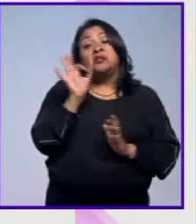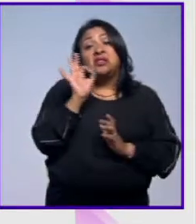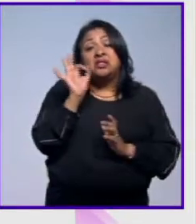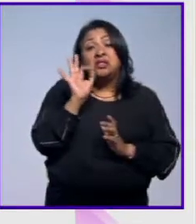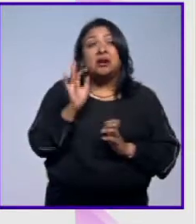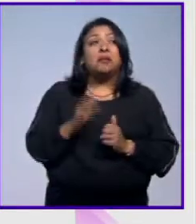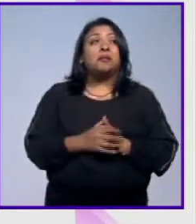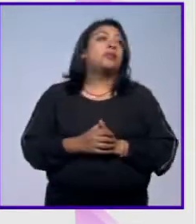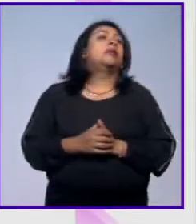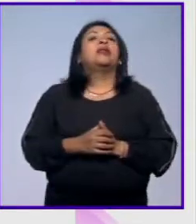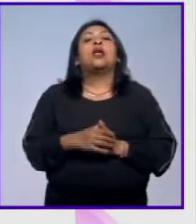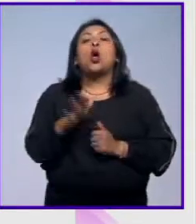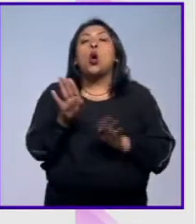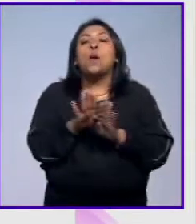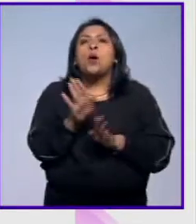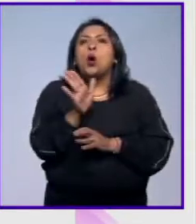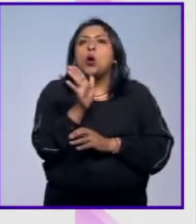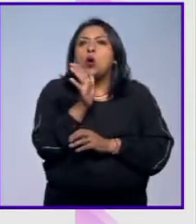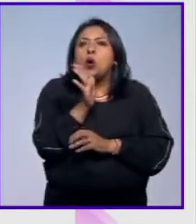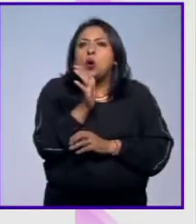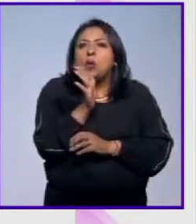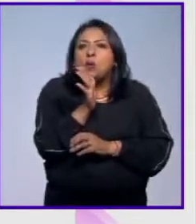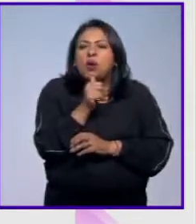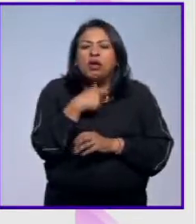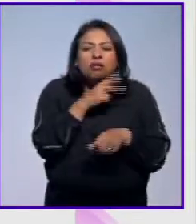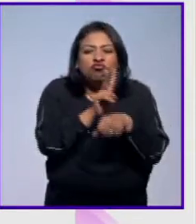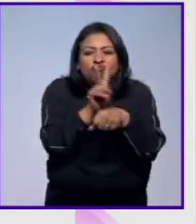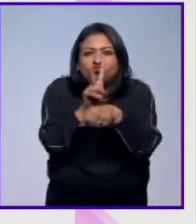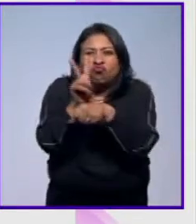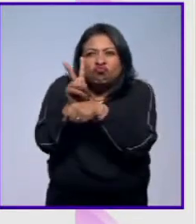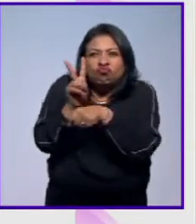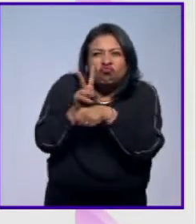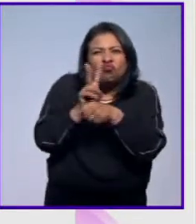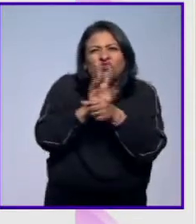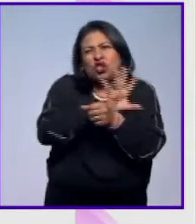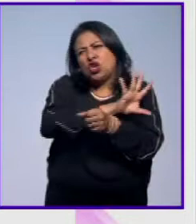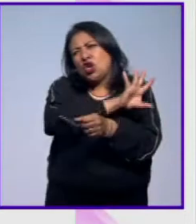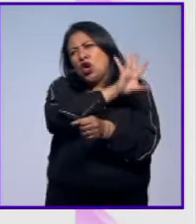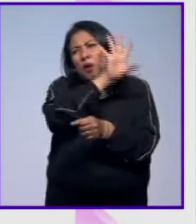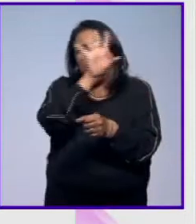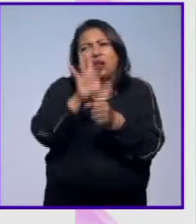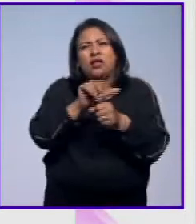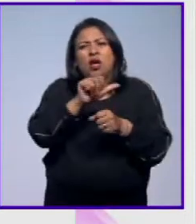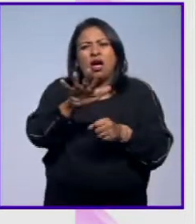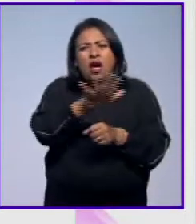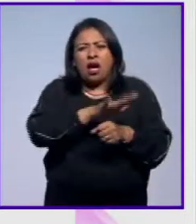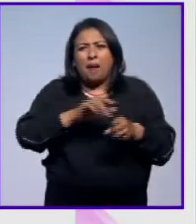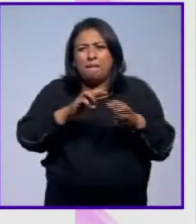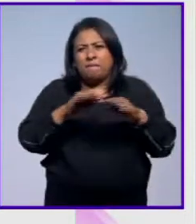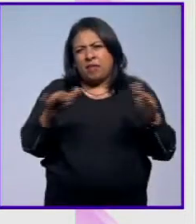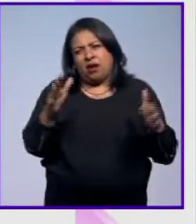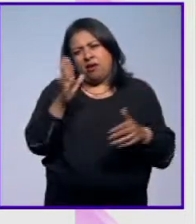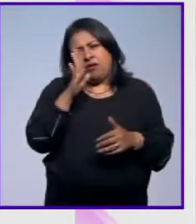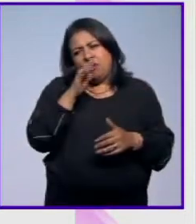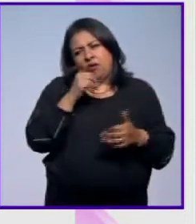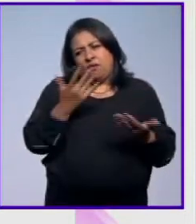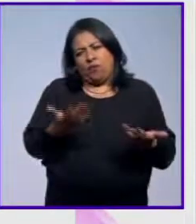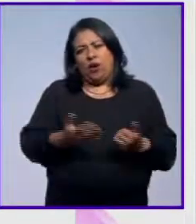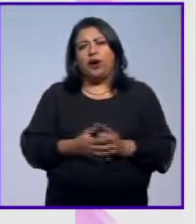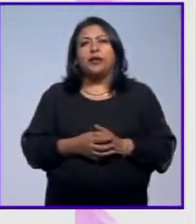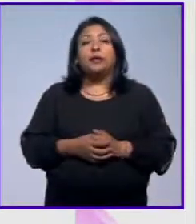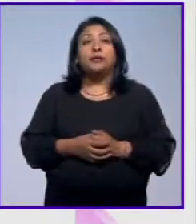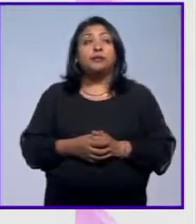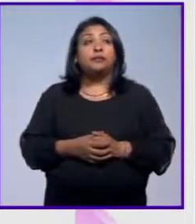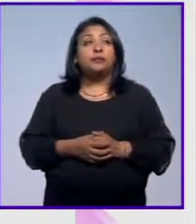la imposibilidad de tener vigilancia y patrullaje absolutamente por toda la zona marina del Alto Golfo de California.